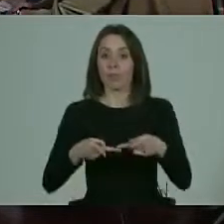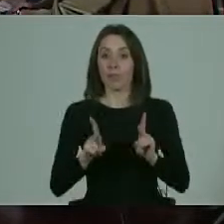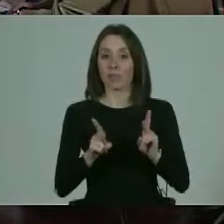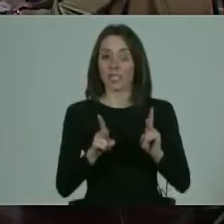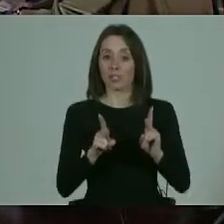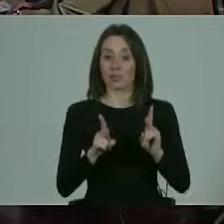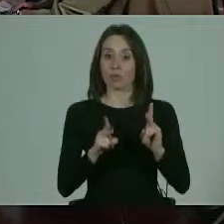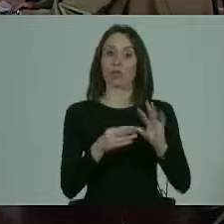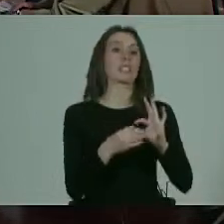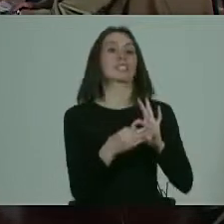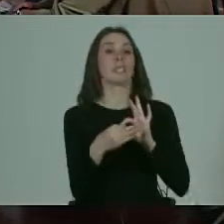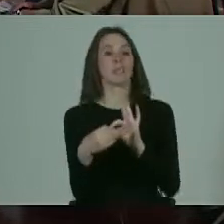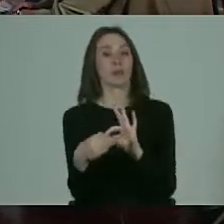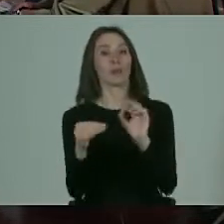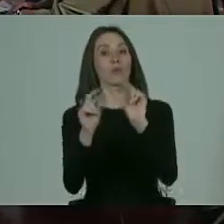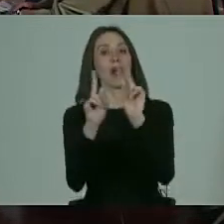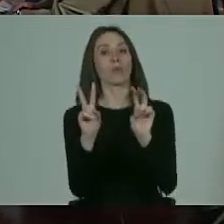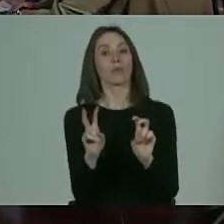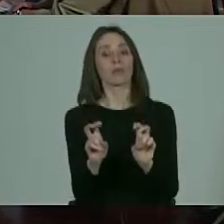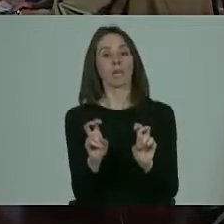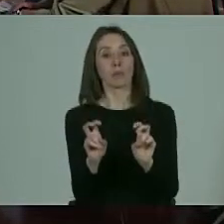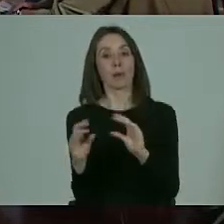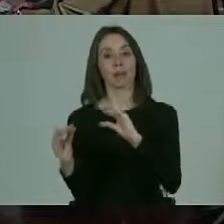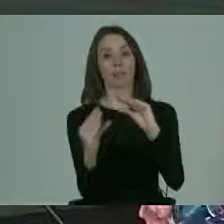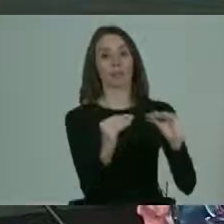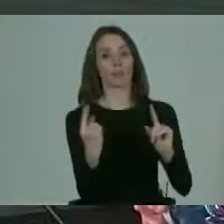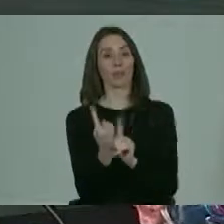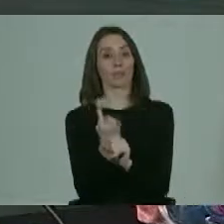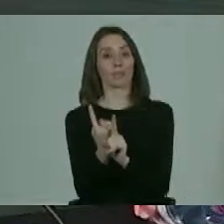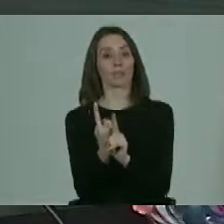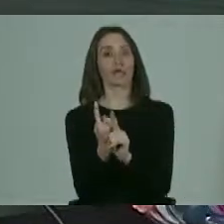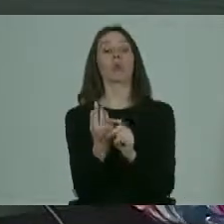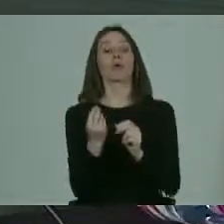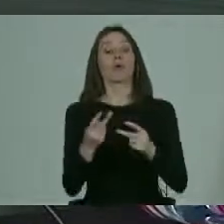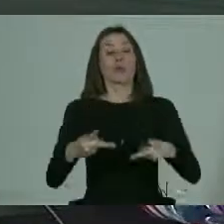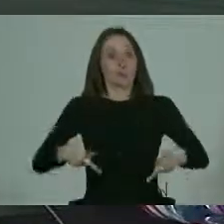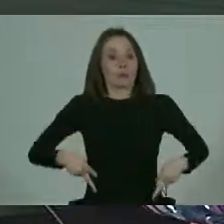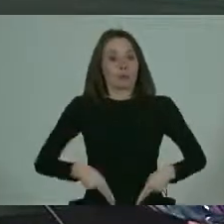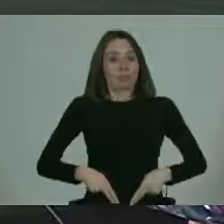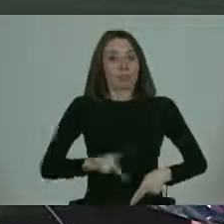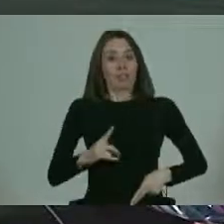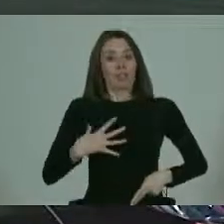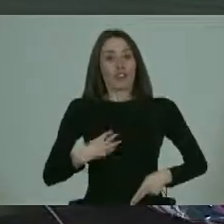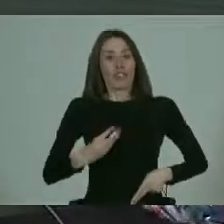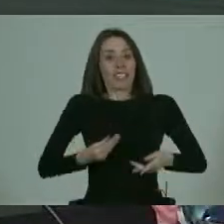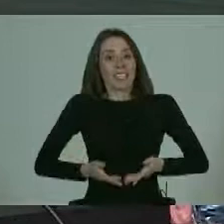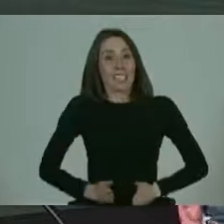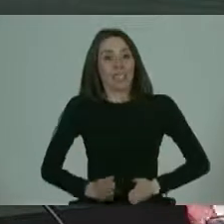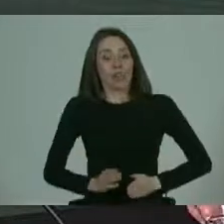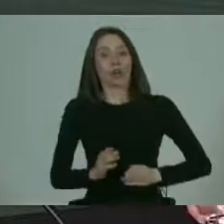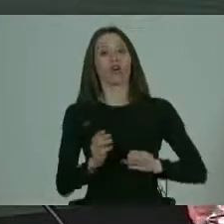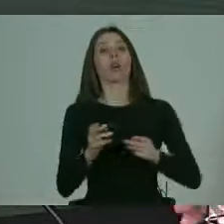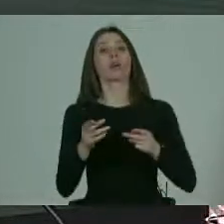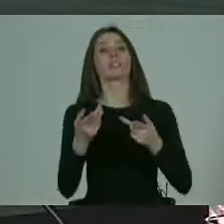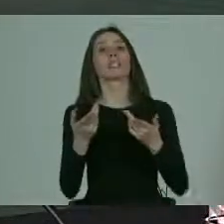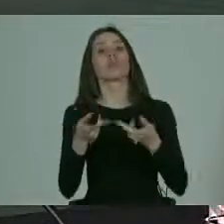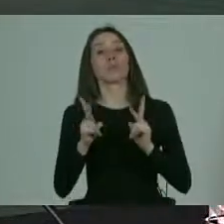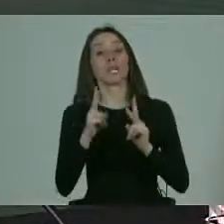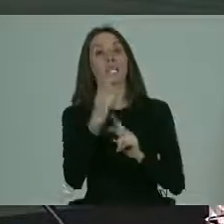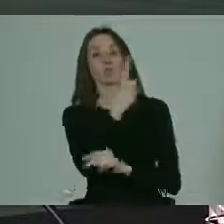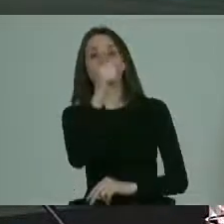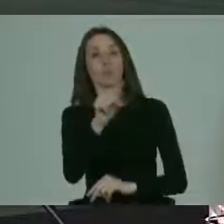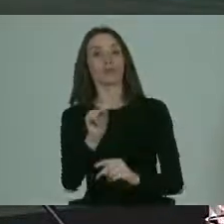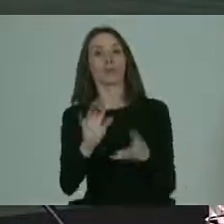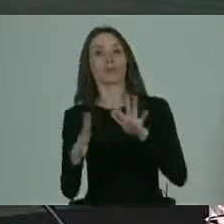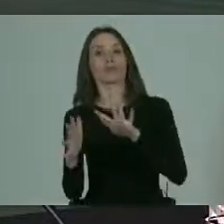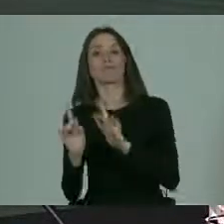asociados particularmente al tema del que estamos hablando, el tema de la esterilización, todavía son derechos relativos porque